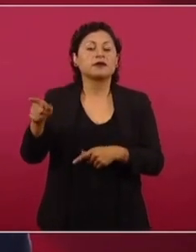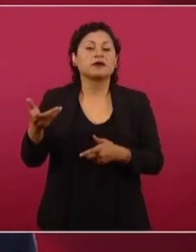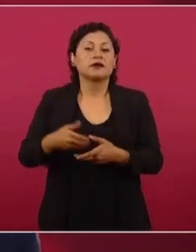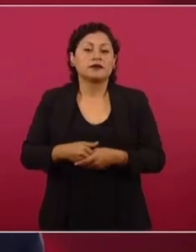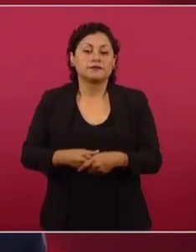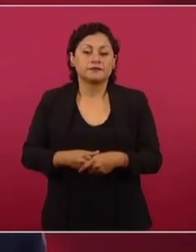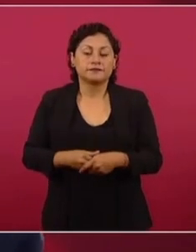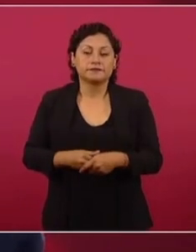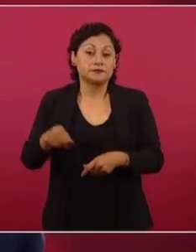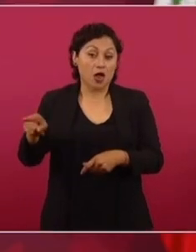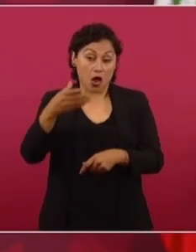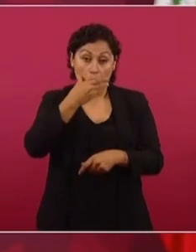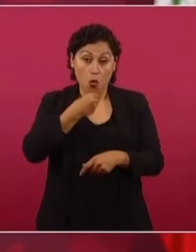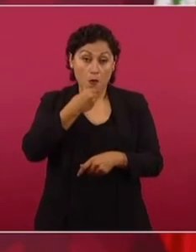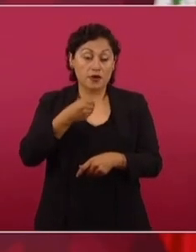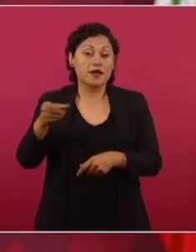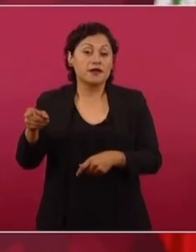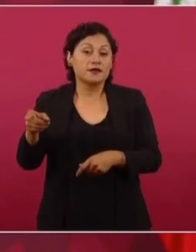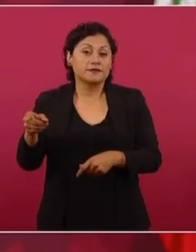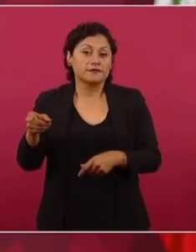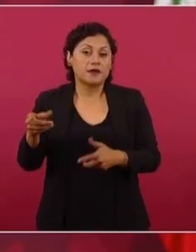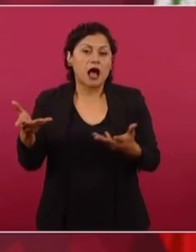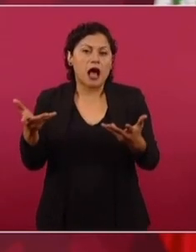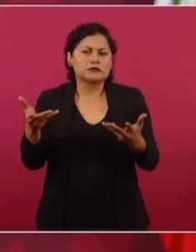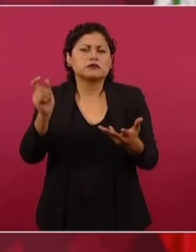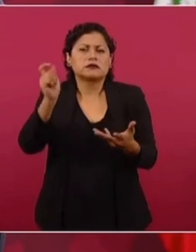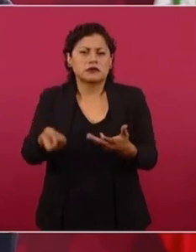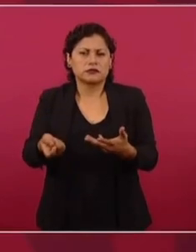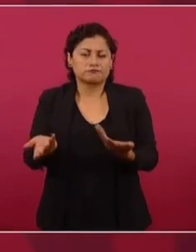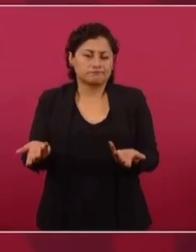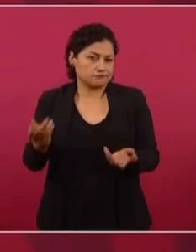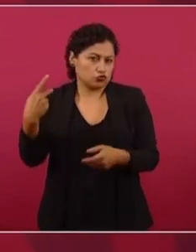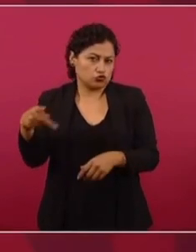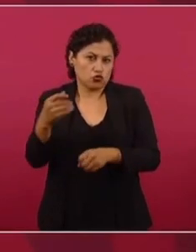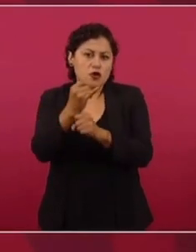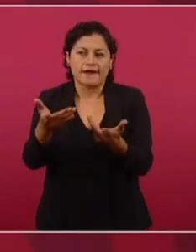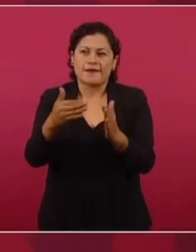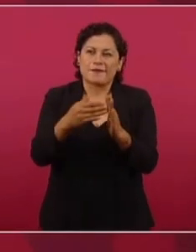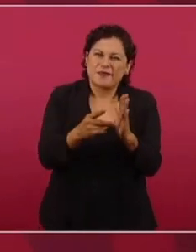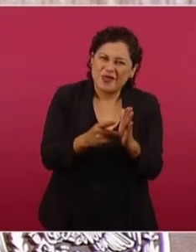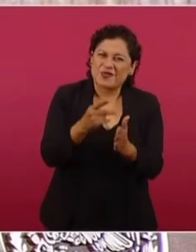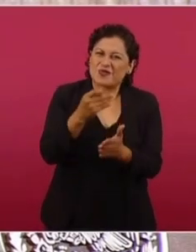con una investigación poco ortodoxa,